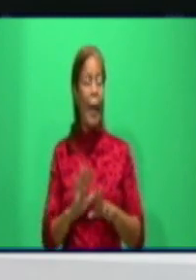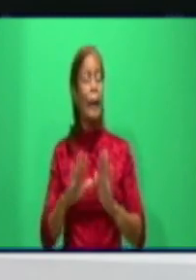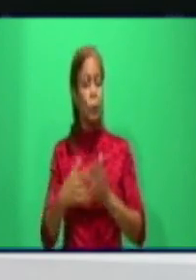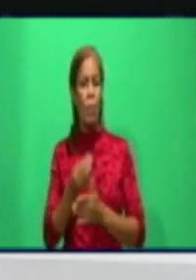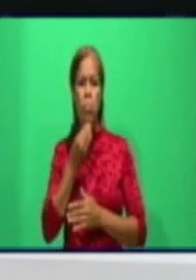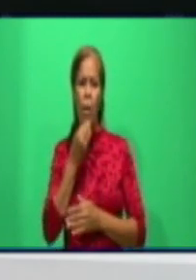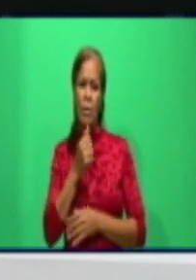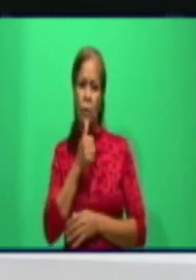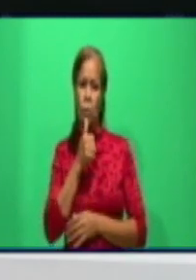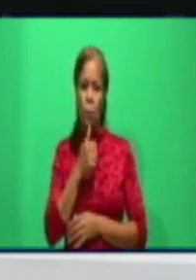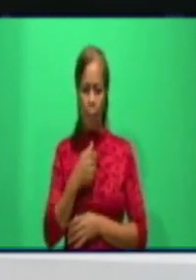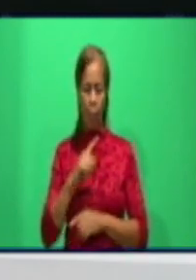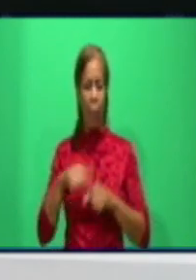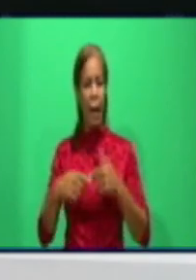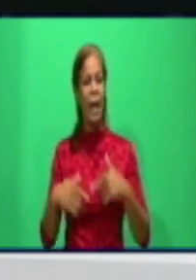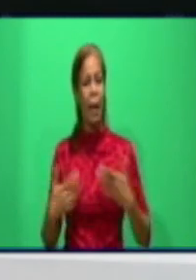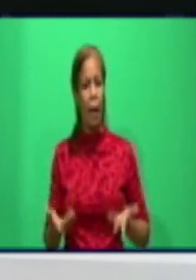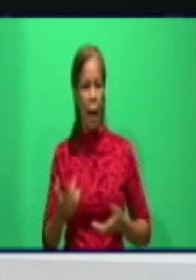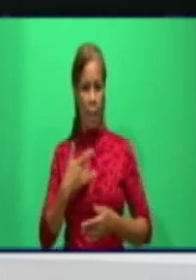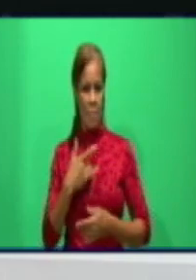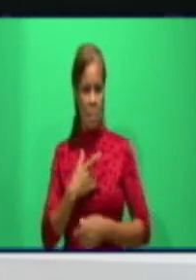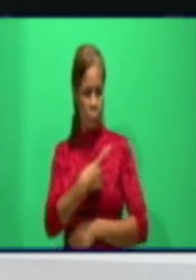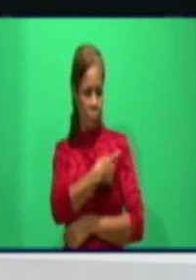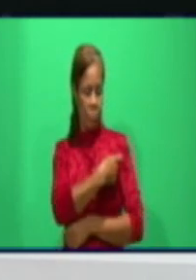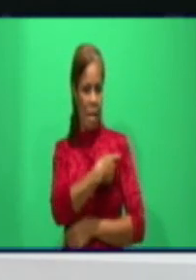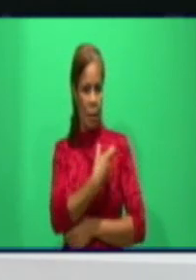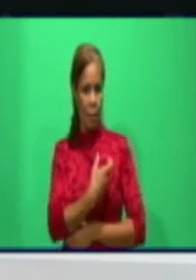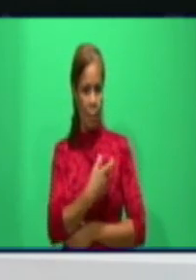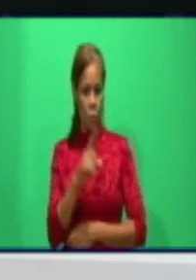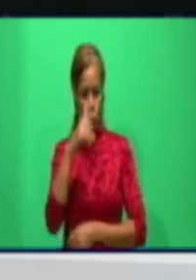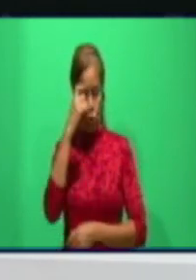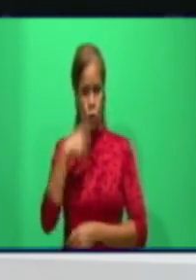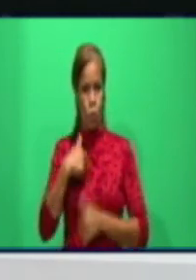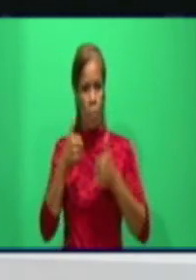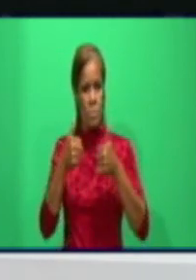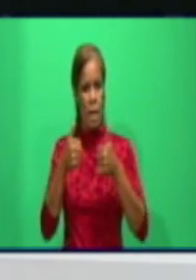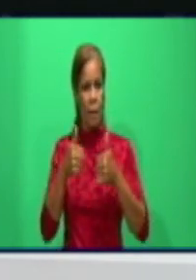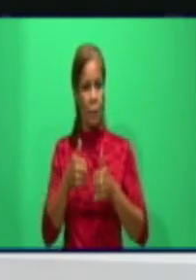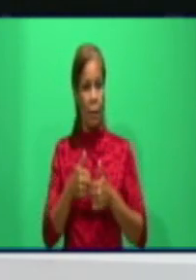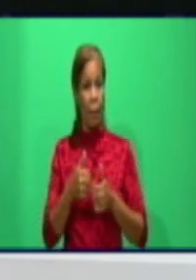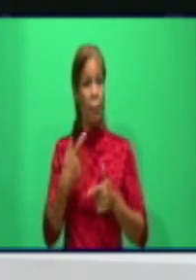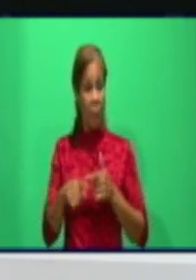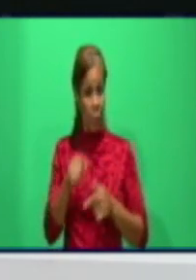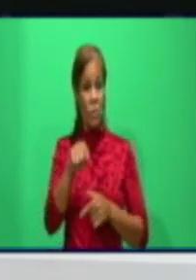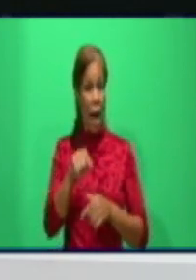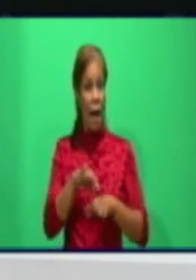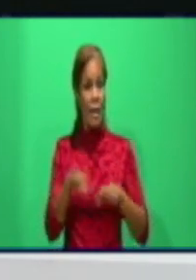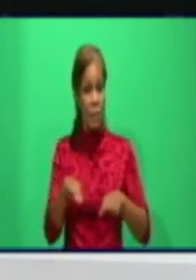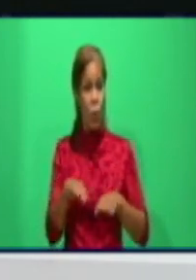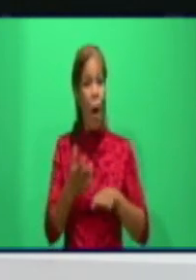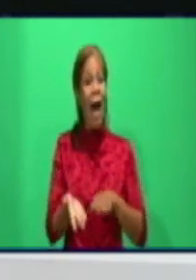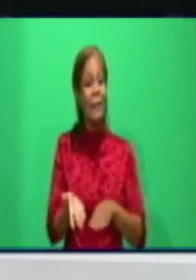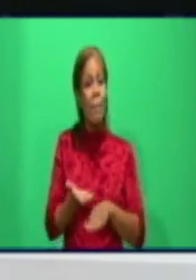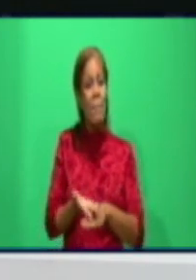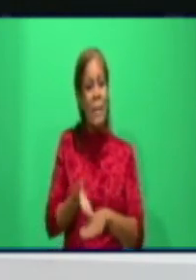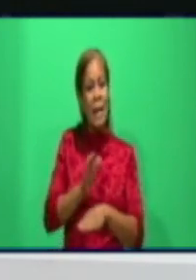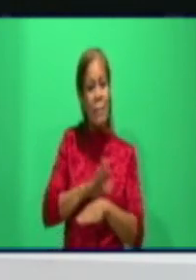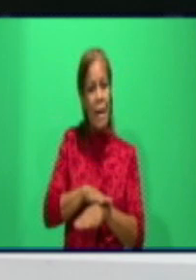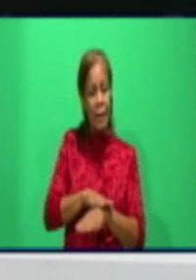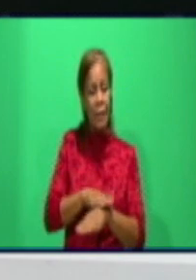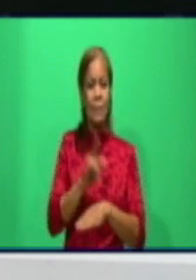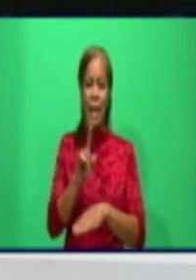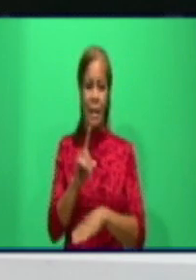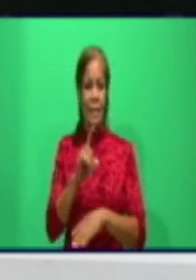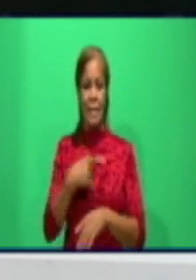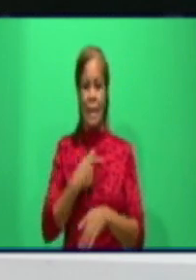el medicamento si yo no tengo la enfermedad? No, a mejor usted ahora no tiene la enfermedad, pero eso le genera los anticuerpos necesarios. Y eso en un momento